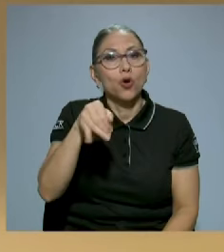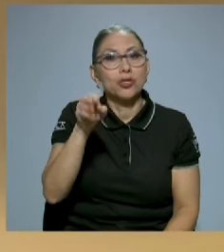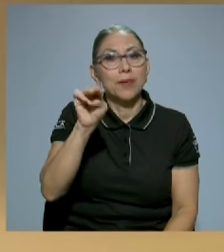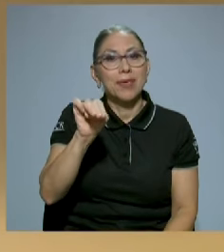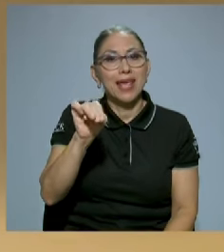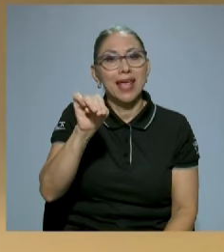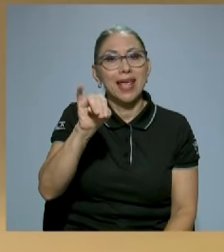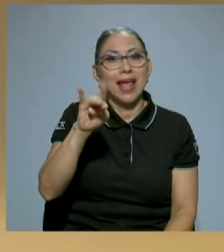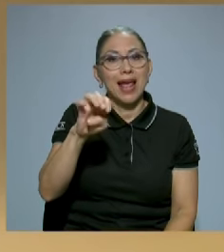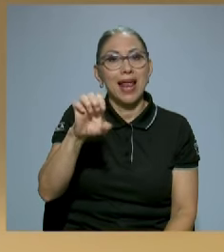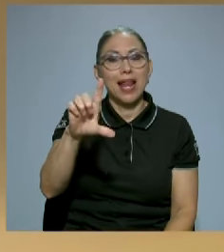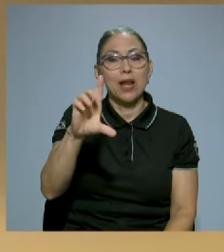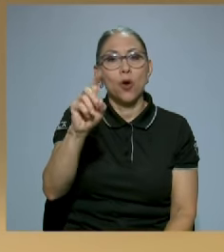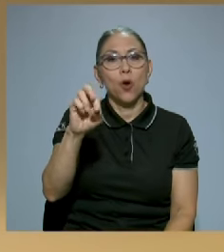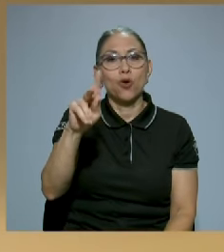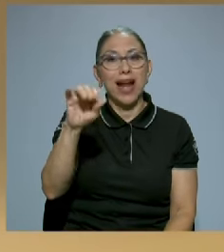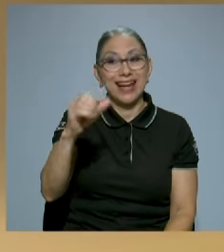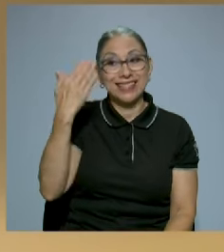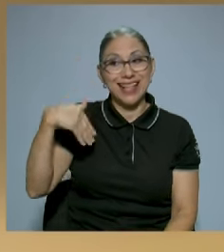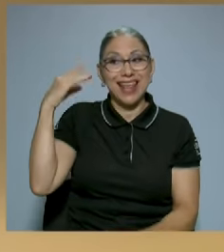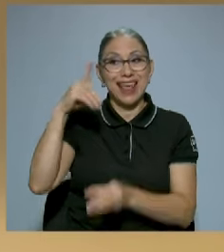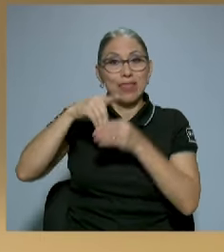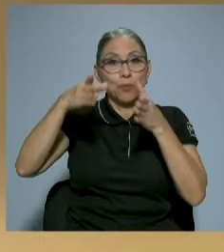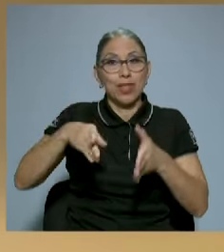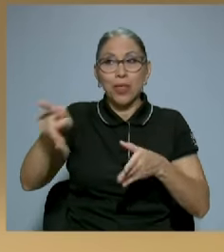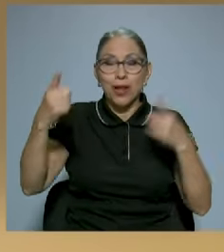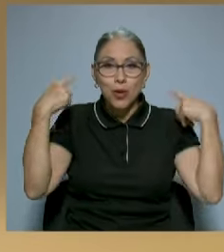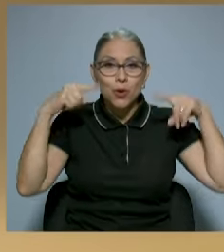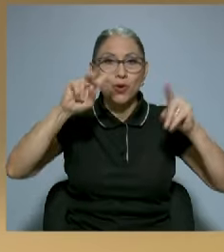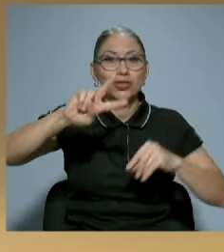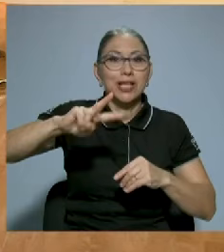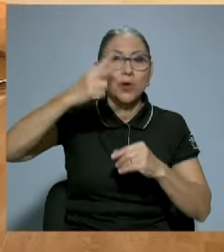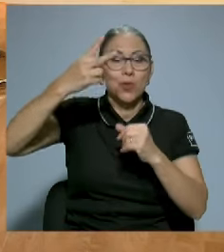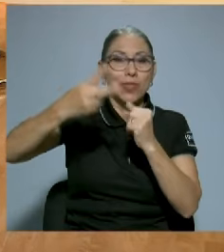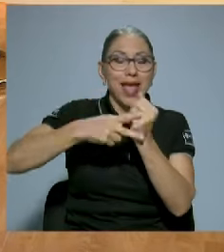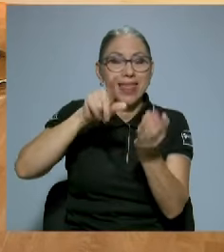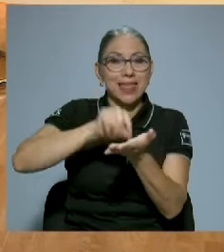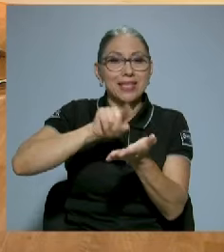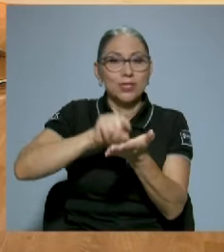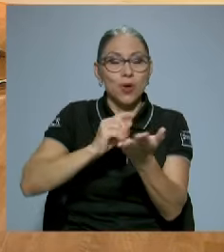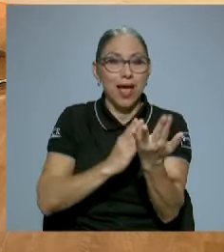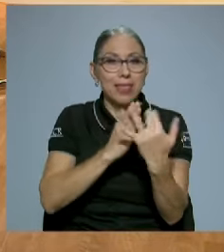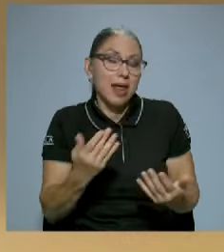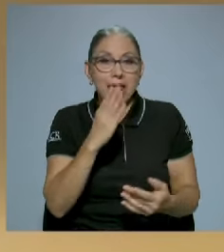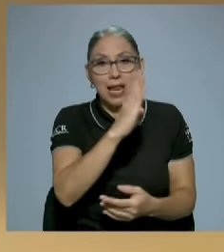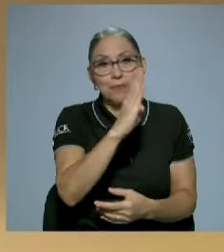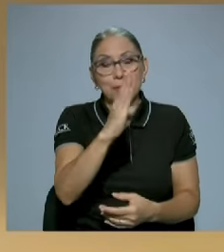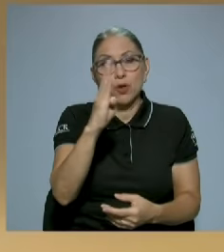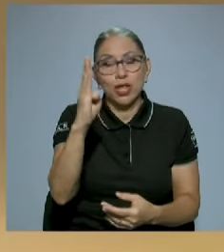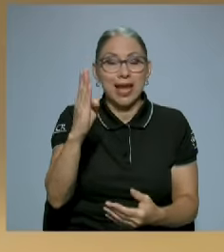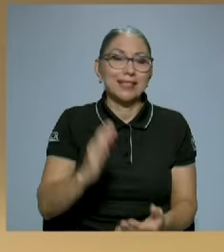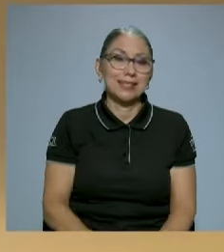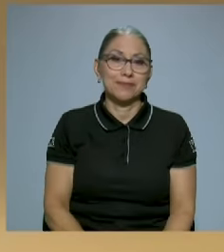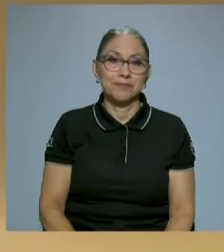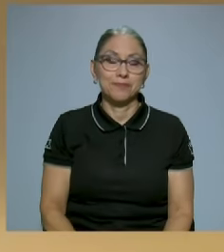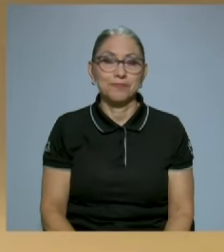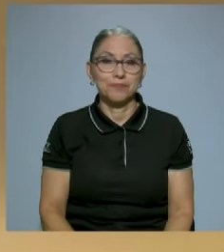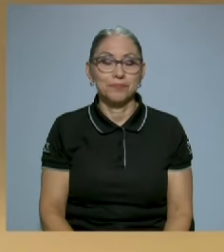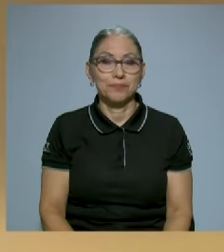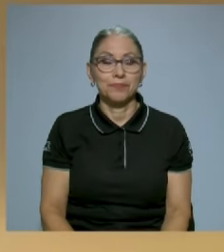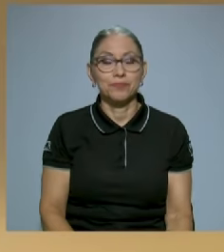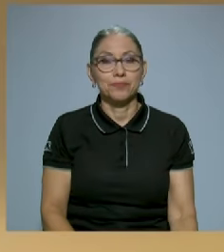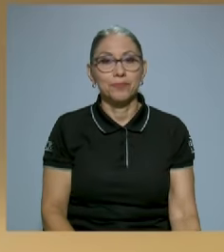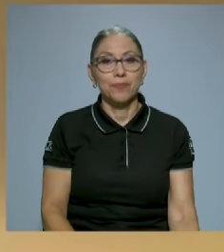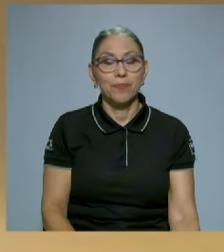logró que se hiciera la segunda edición por medio de la Editorial Costa Rica. En